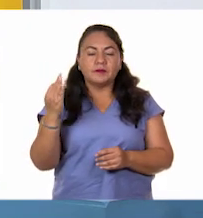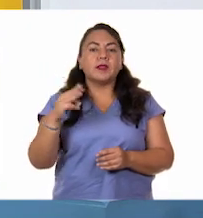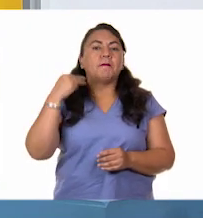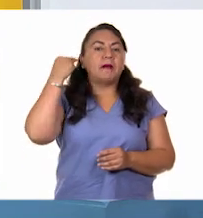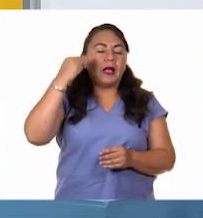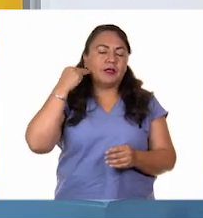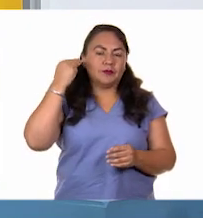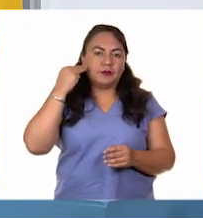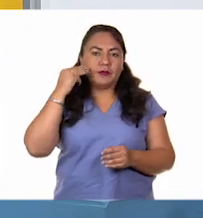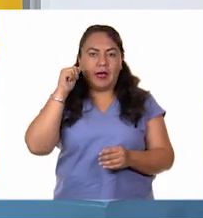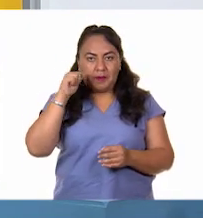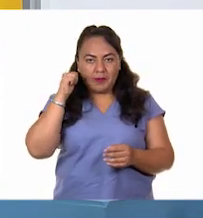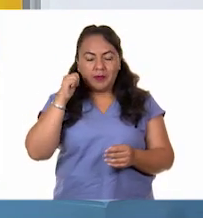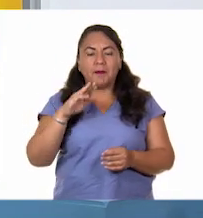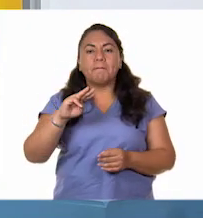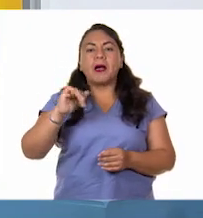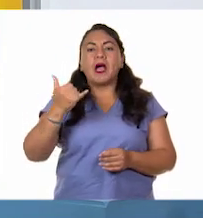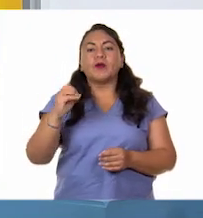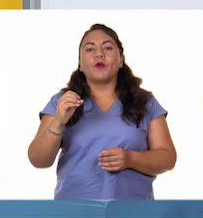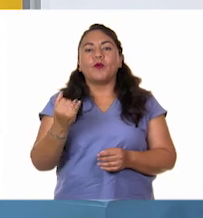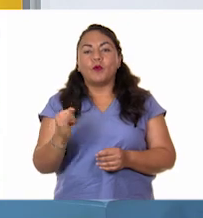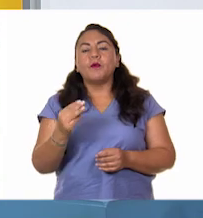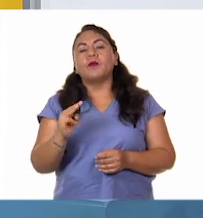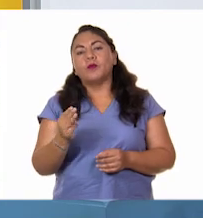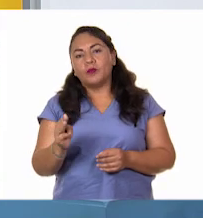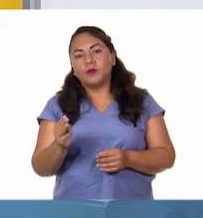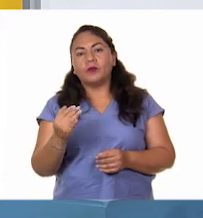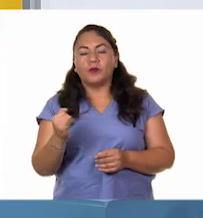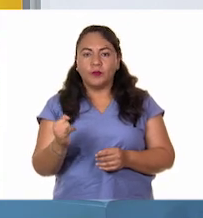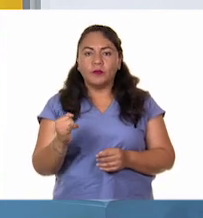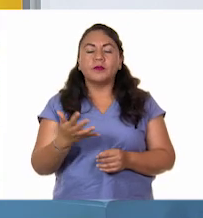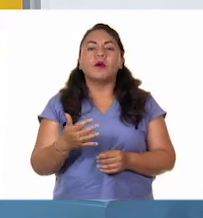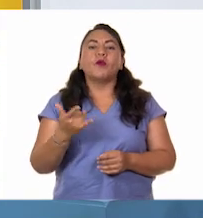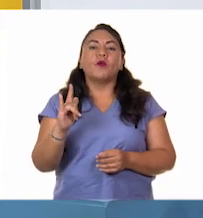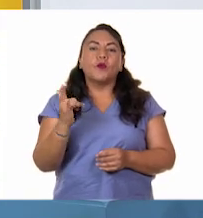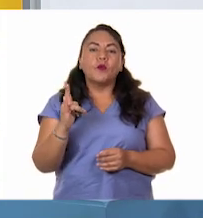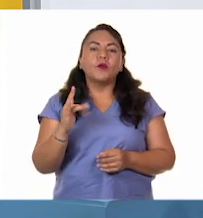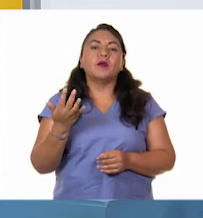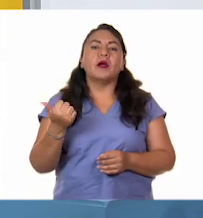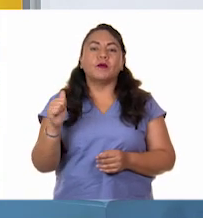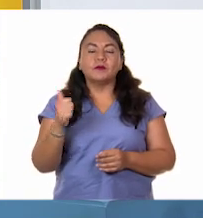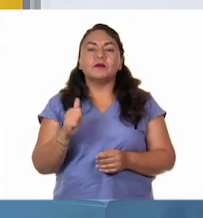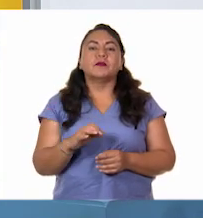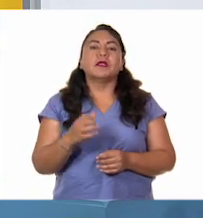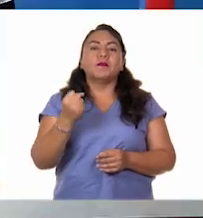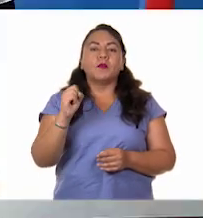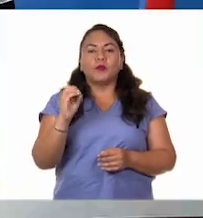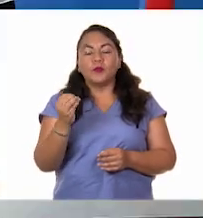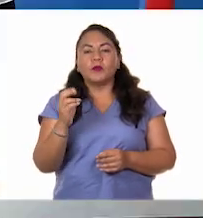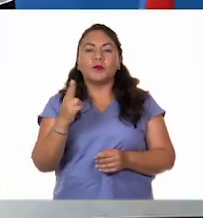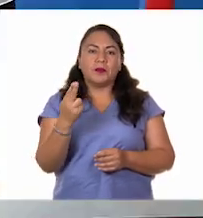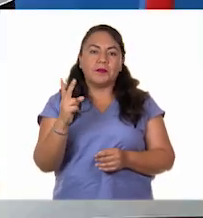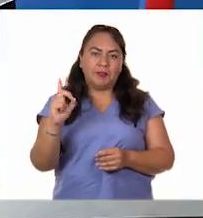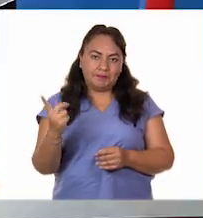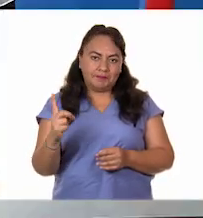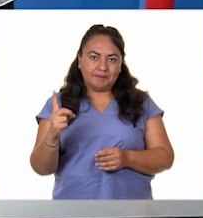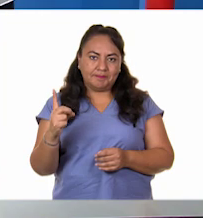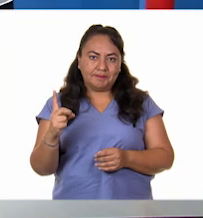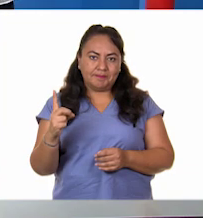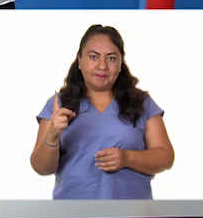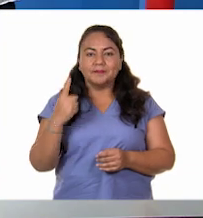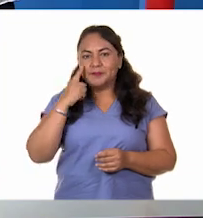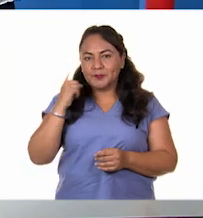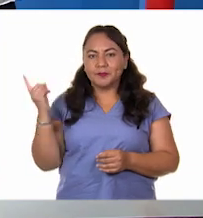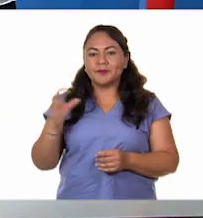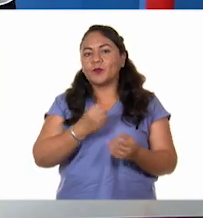Marzo y abril. Mayo, junio. Julio, agosto. Septiembre, octubre. Noviembre y diciembre. Sí. Ahí están